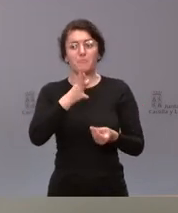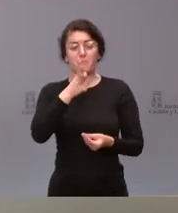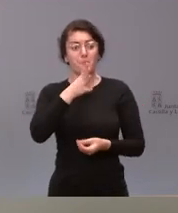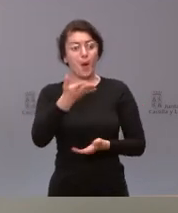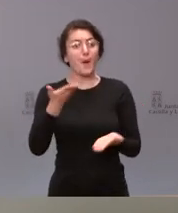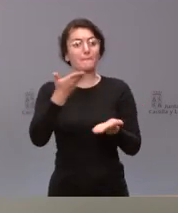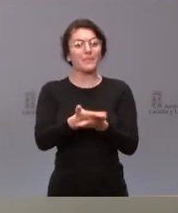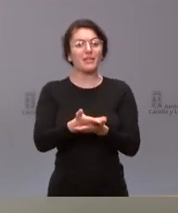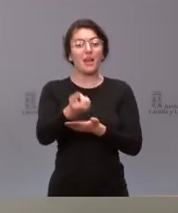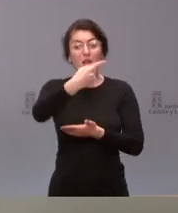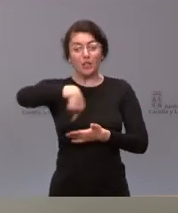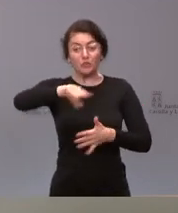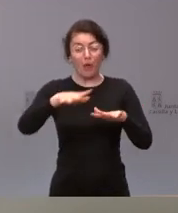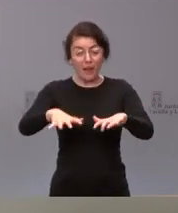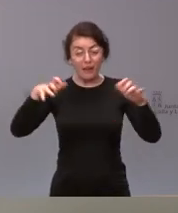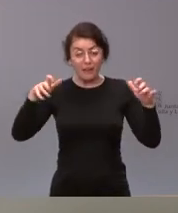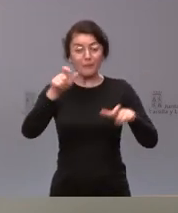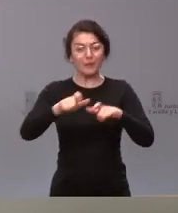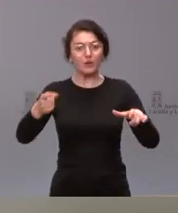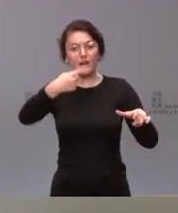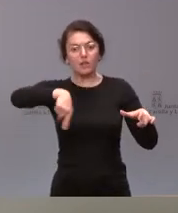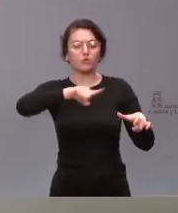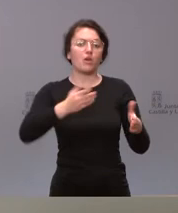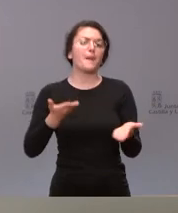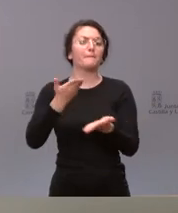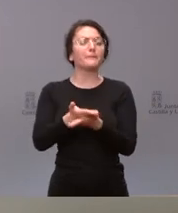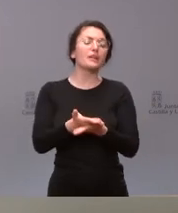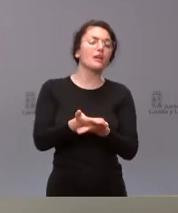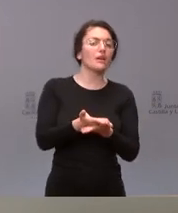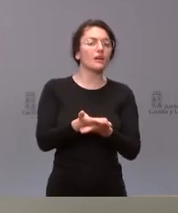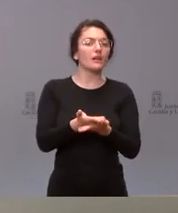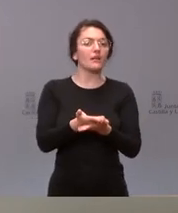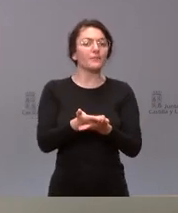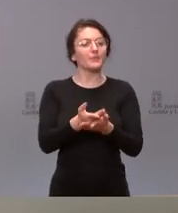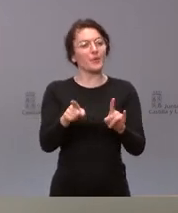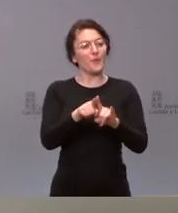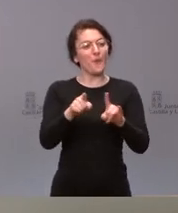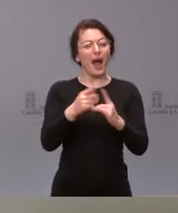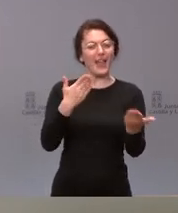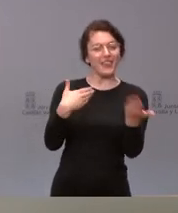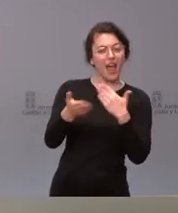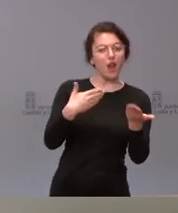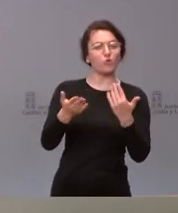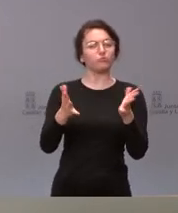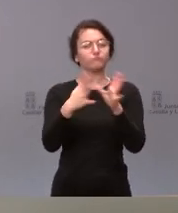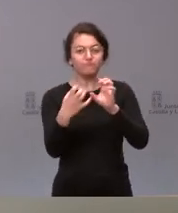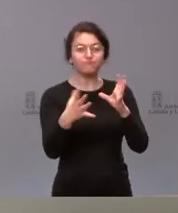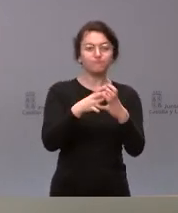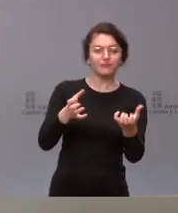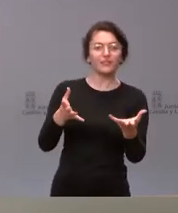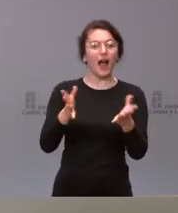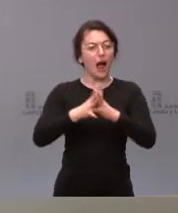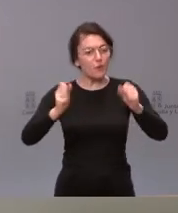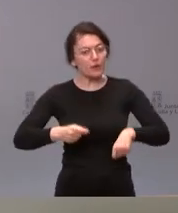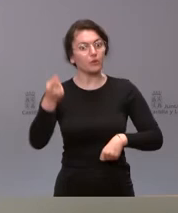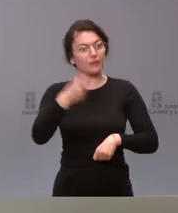los parlamentarios y a todas las personas que intervenimos en la actividad parlamentaria al diálogo a la busca del entendimiento y al acuerdo y también